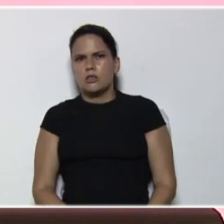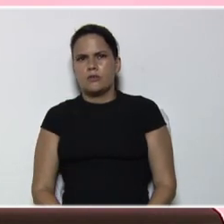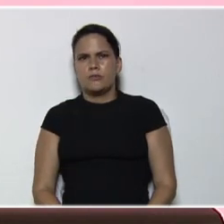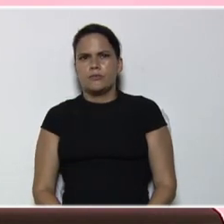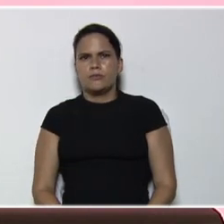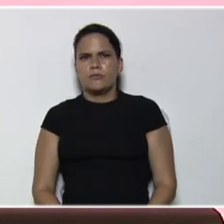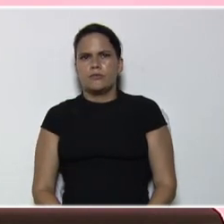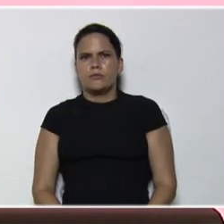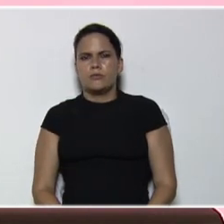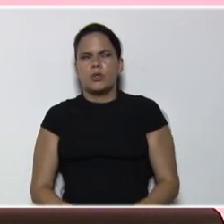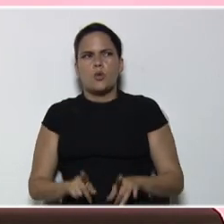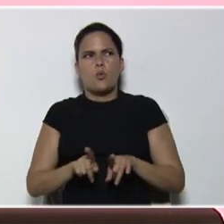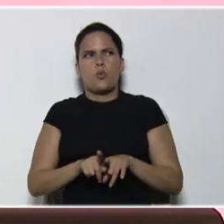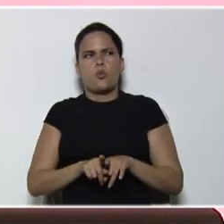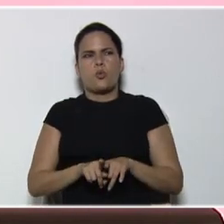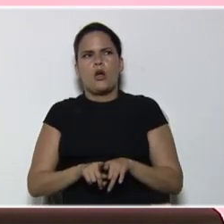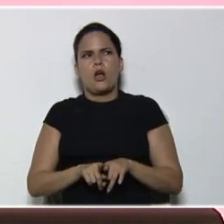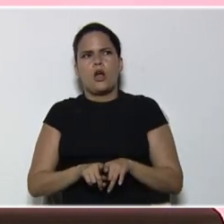igual a 9,